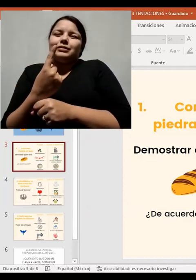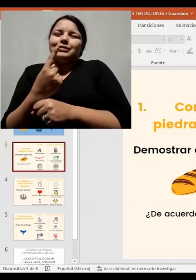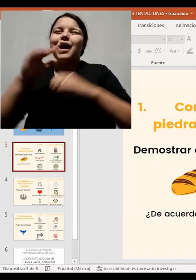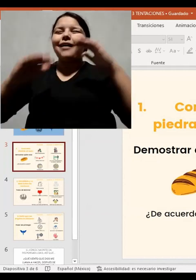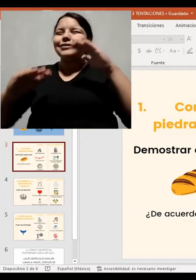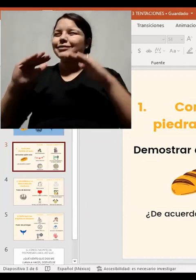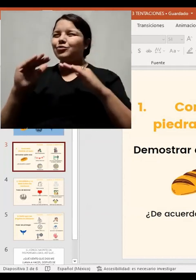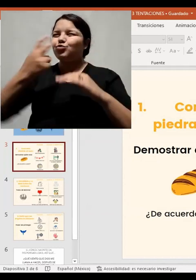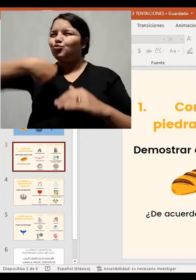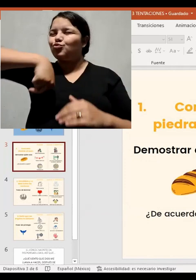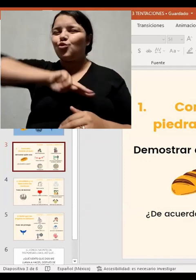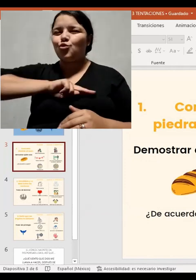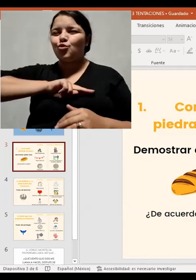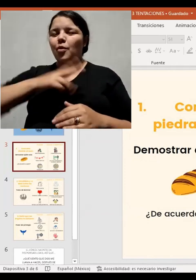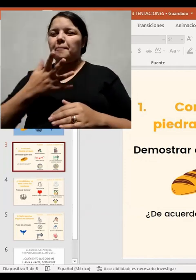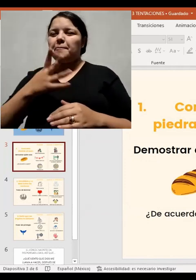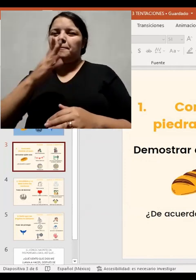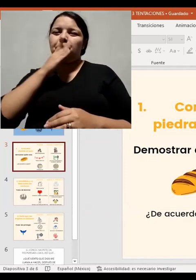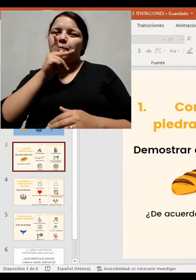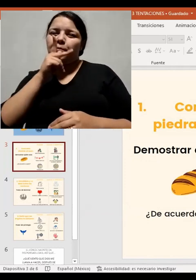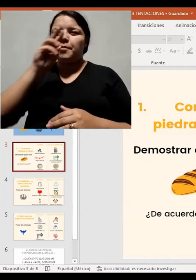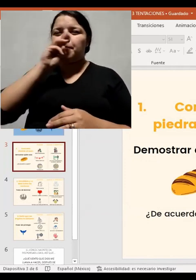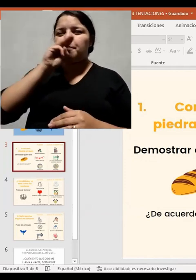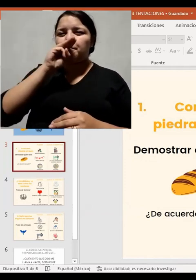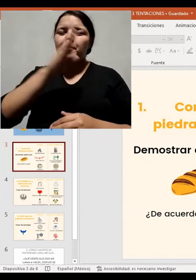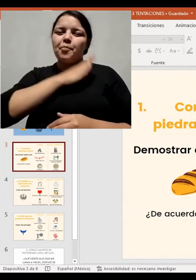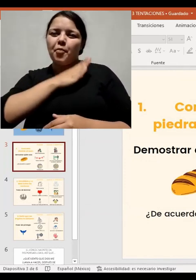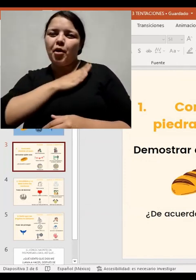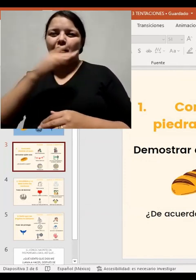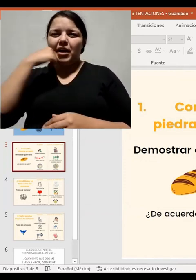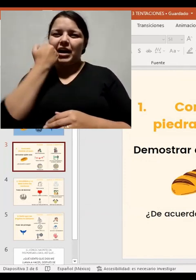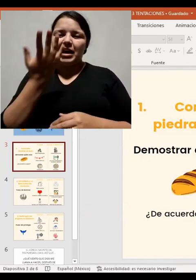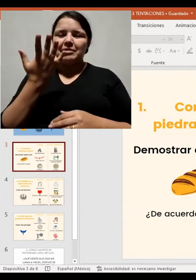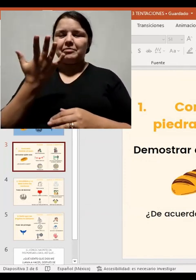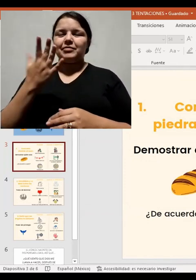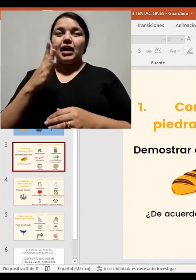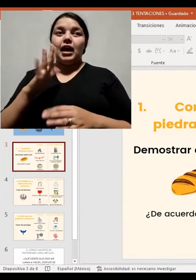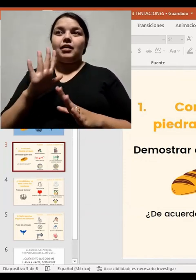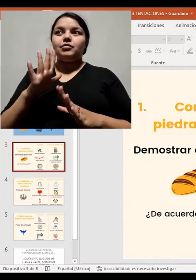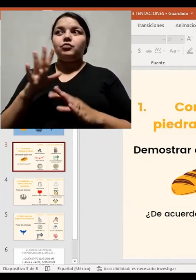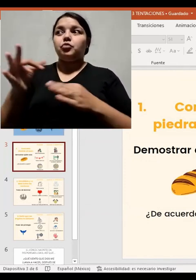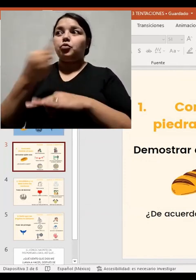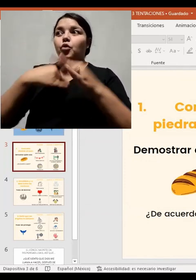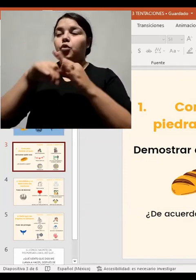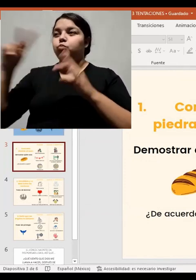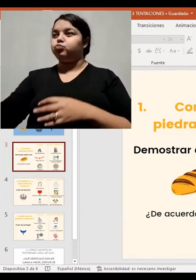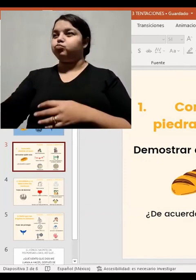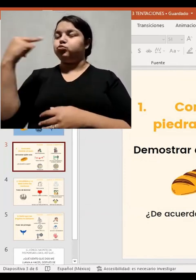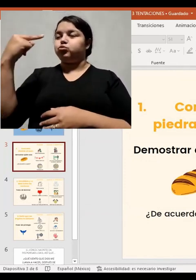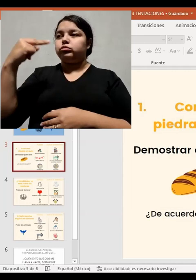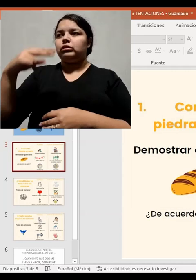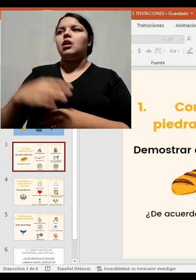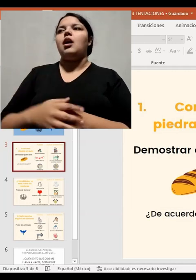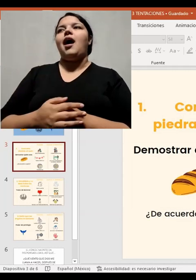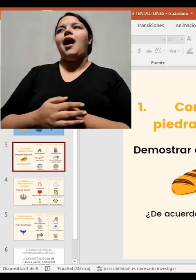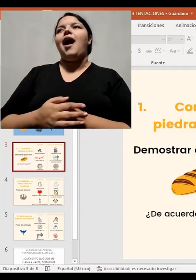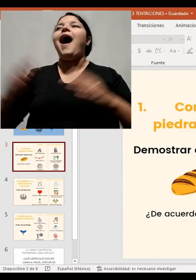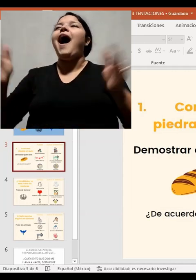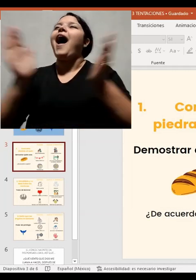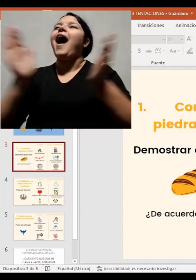de cómo ser buenos padres, cómo ser buenas madres, y o nos vamos al extremo de